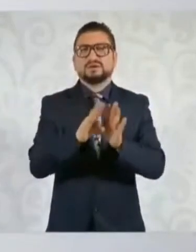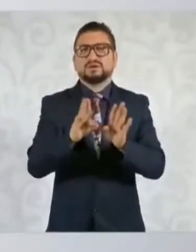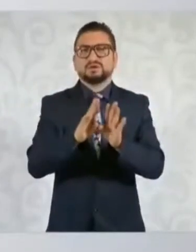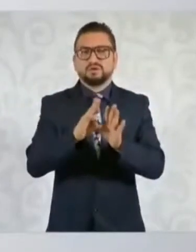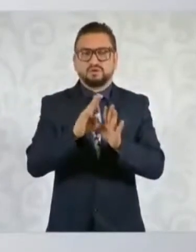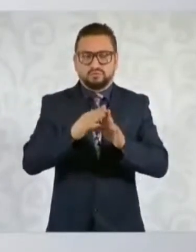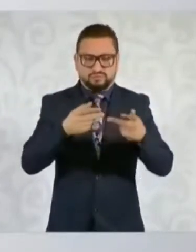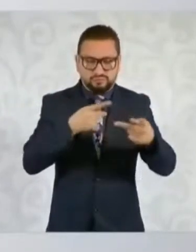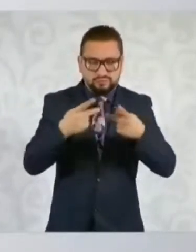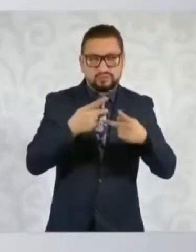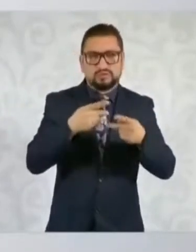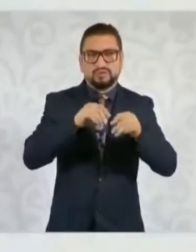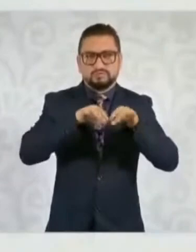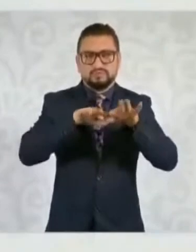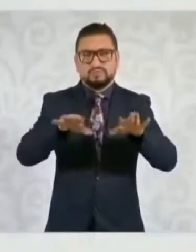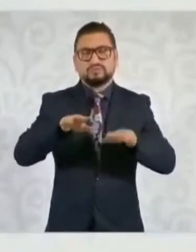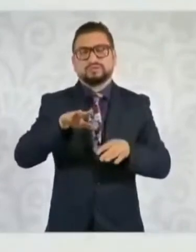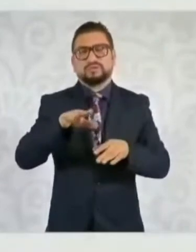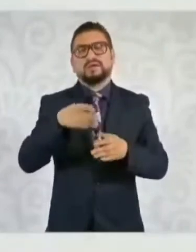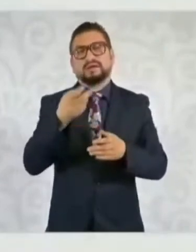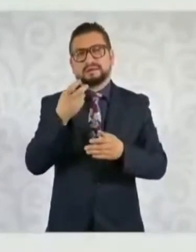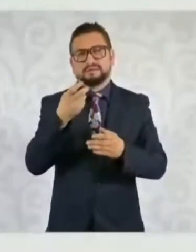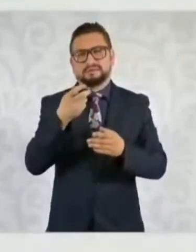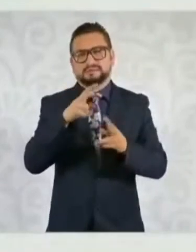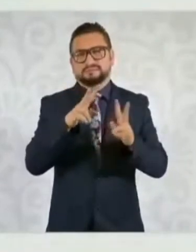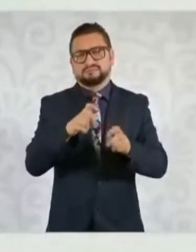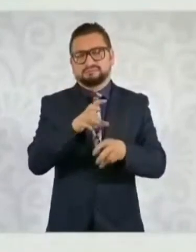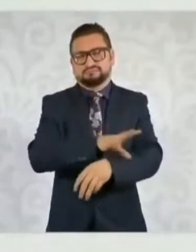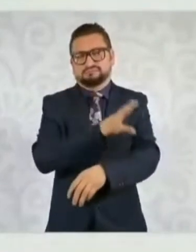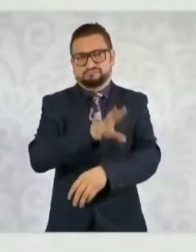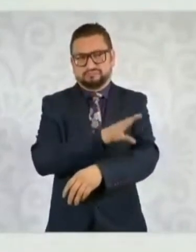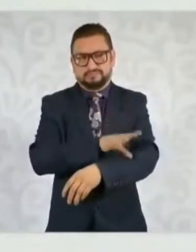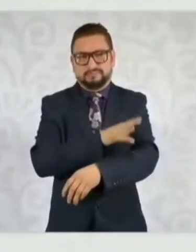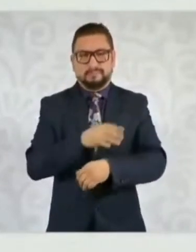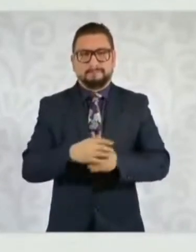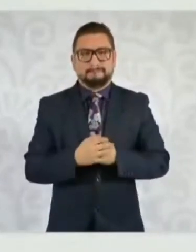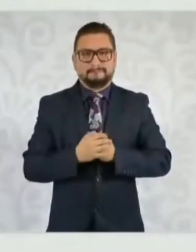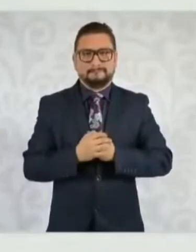planeación y gobernanza en general del sector energético.